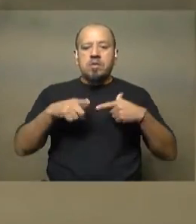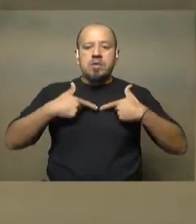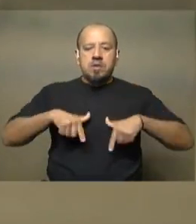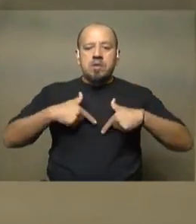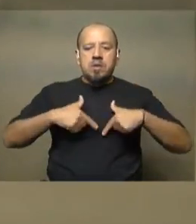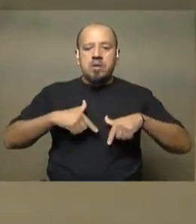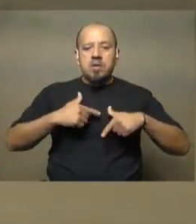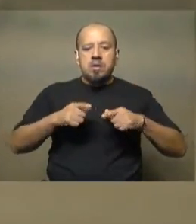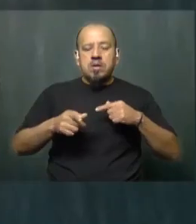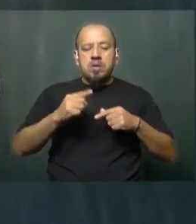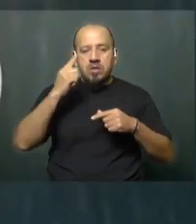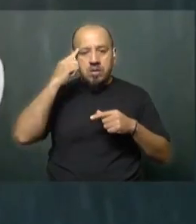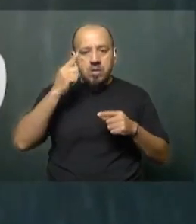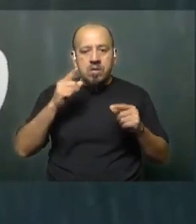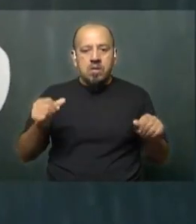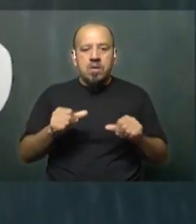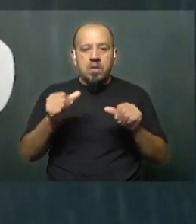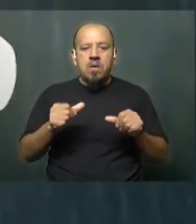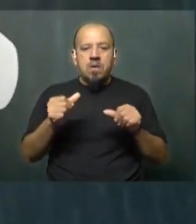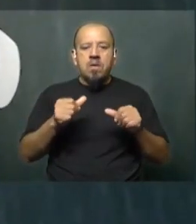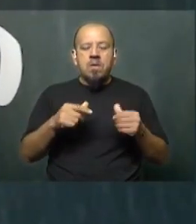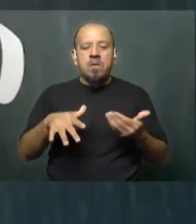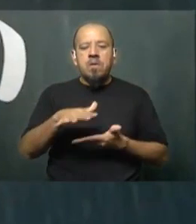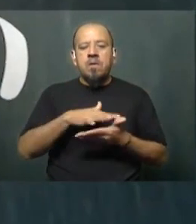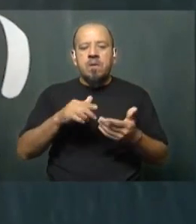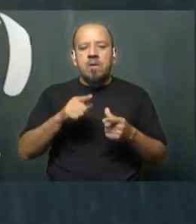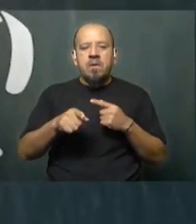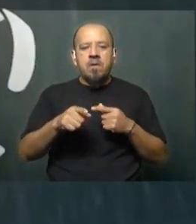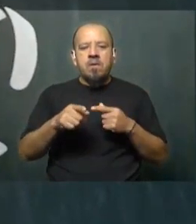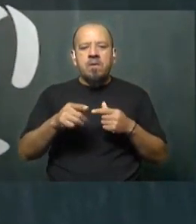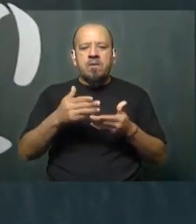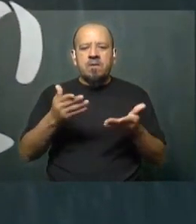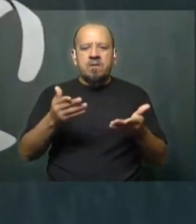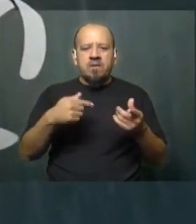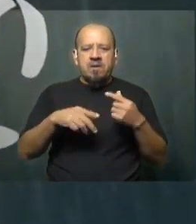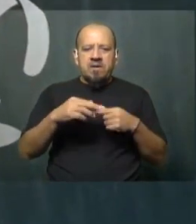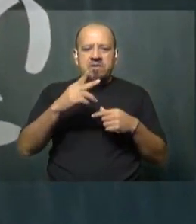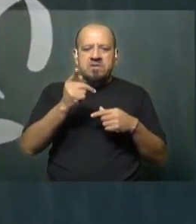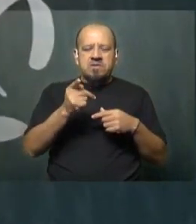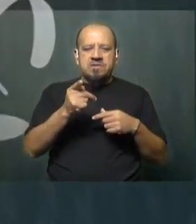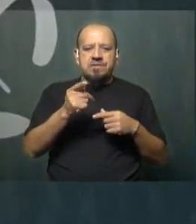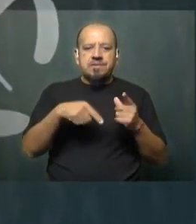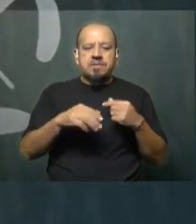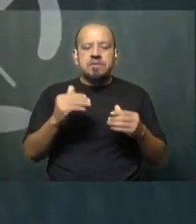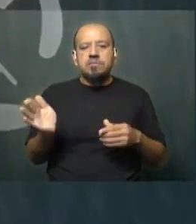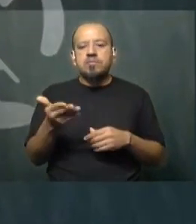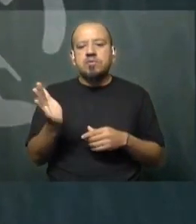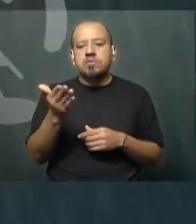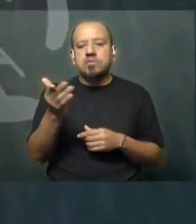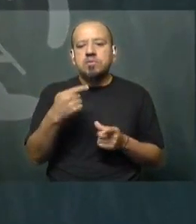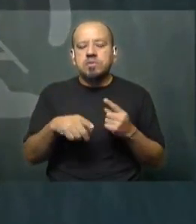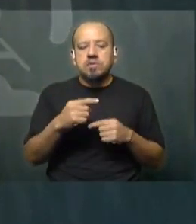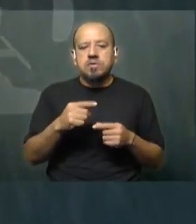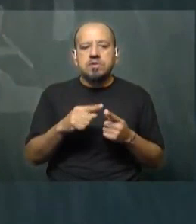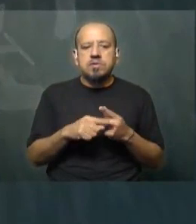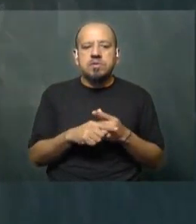consideró, se establecieron áreas de exclusión de kitesurf para promover la conservación de las